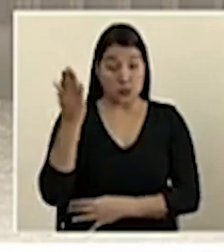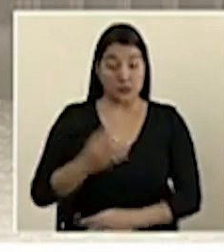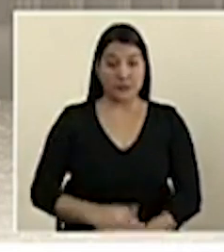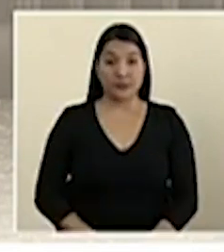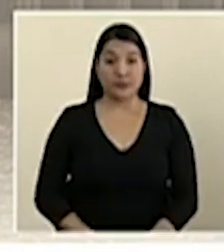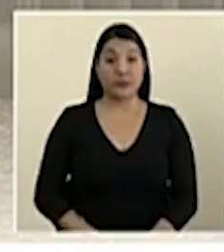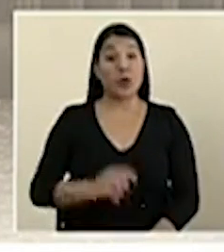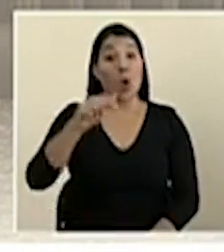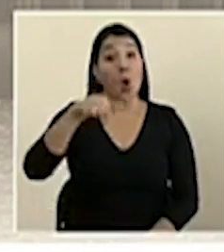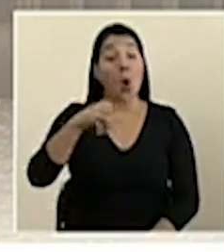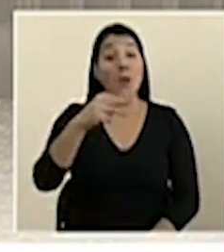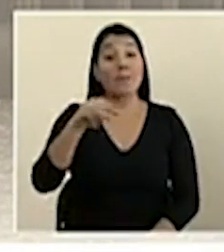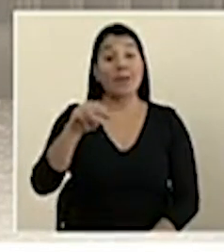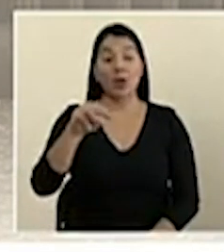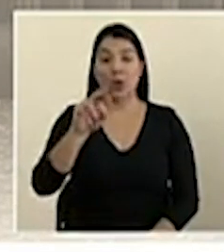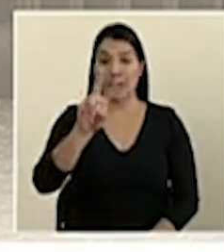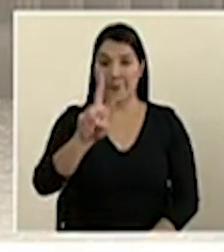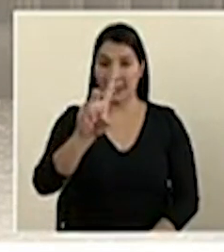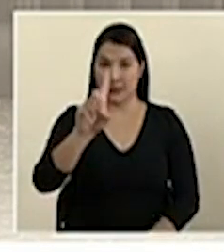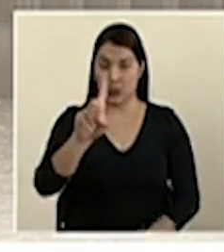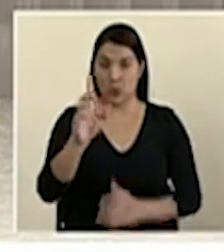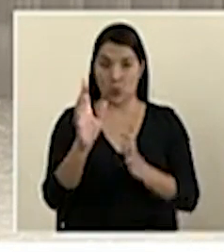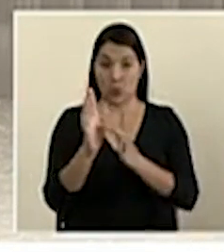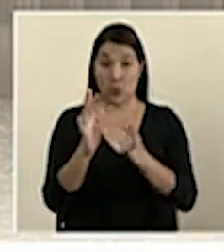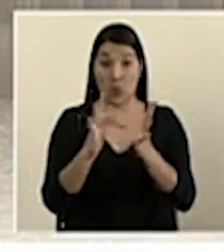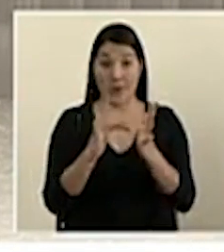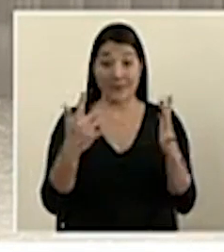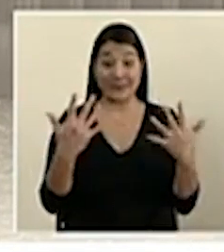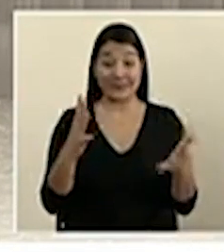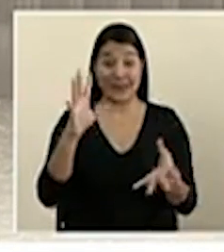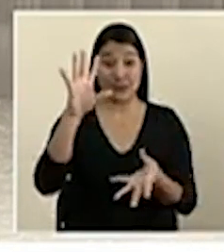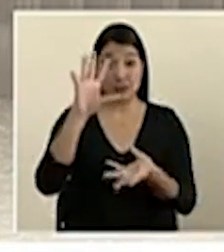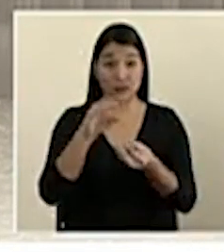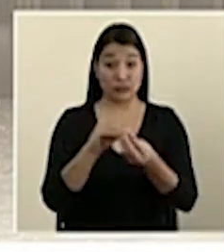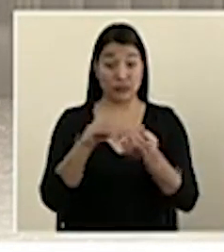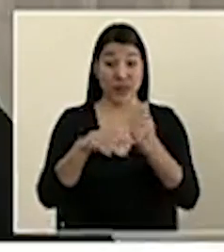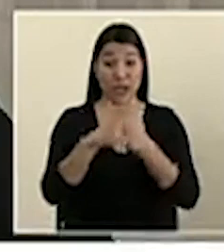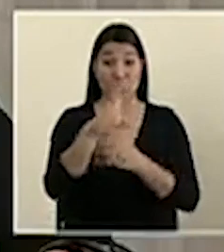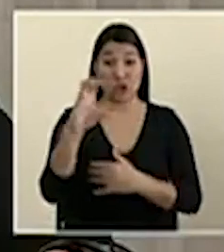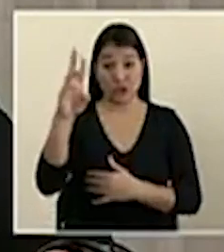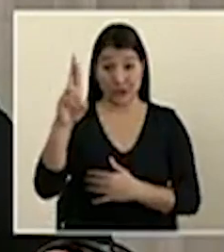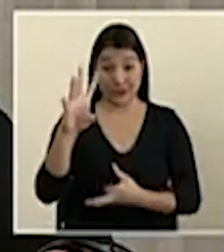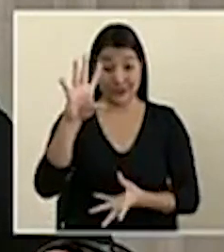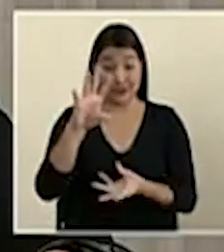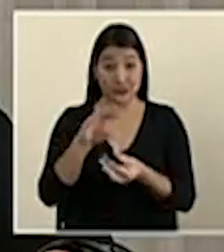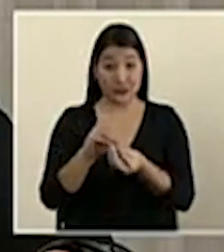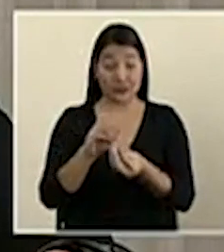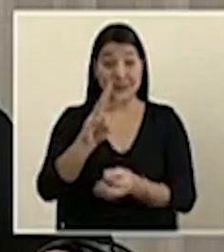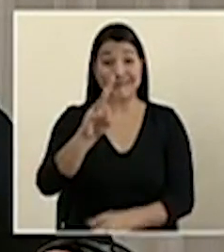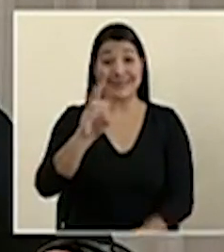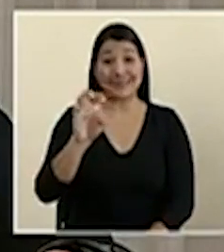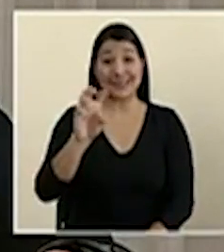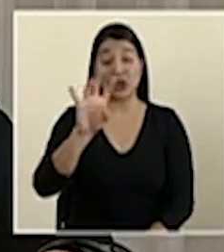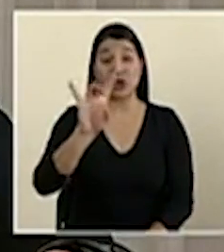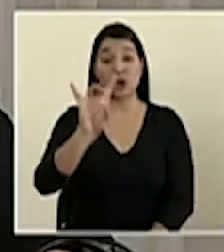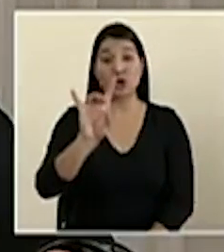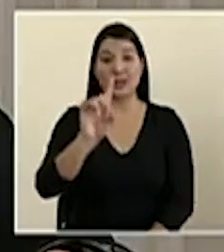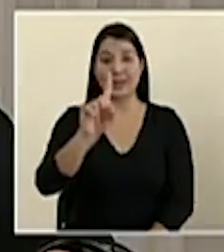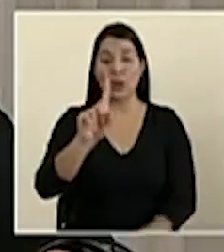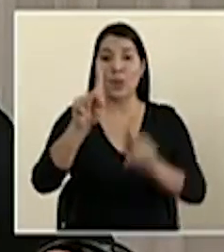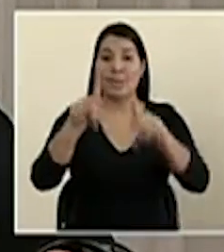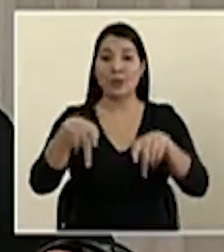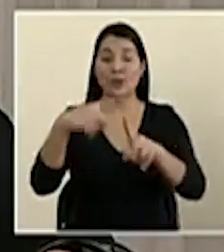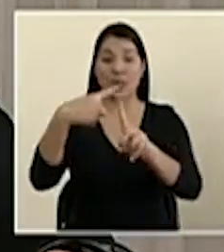este miércoles 21 de abril se registran en el país un total de 681 casos confirmados